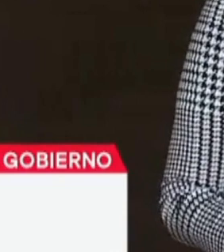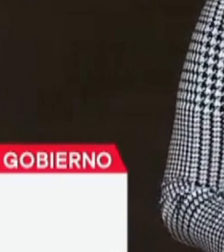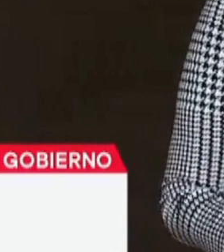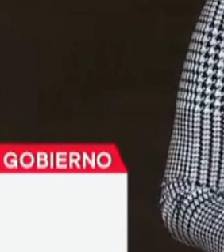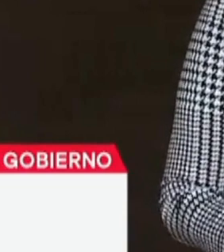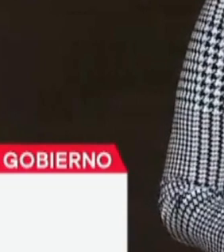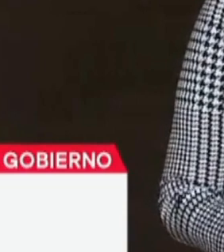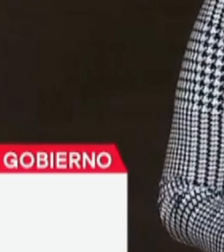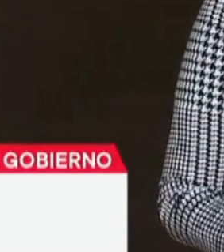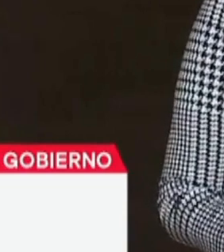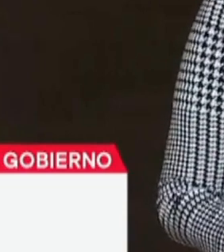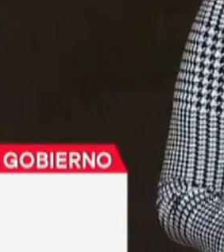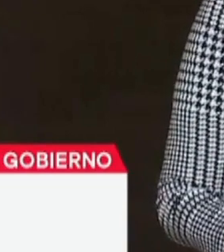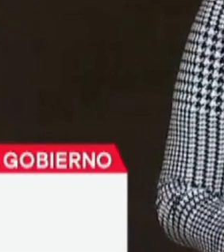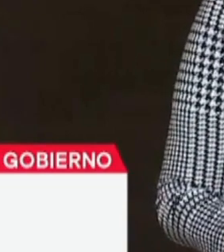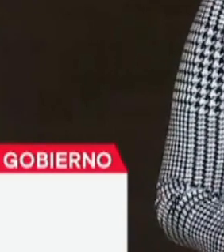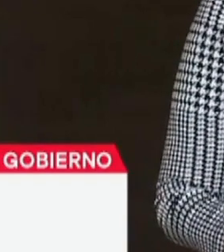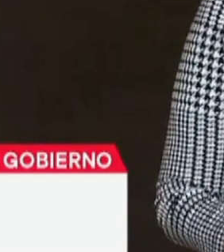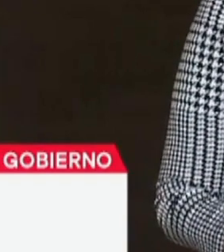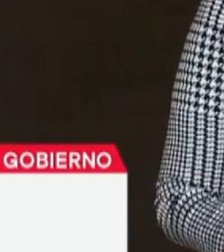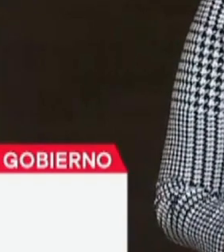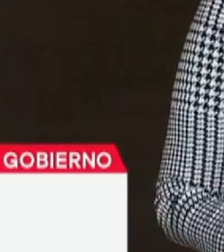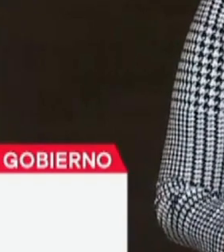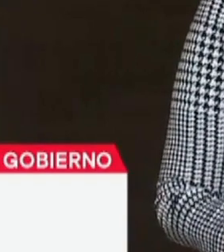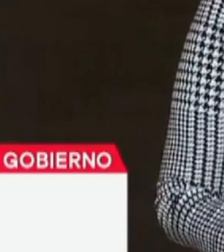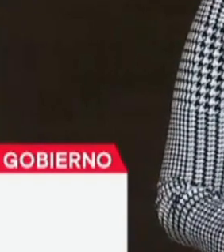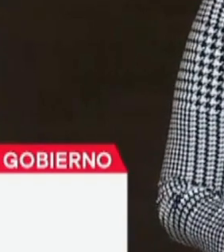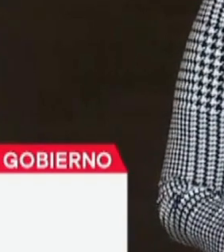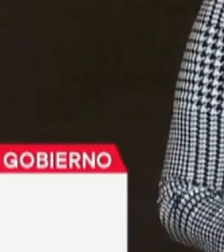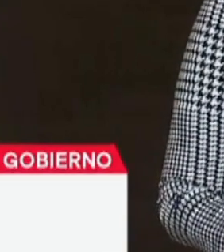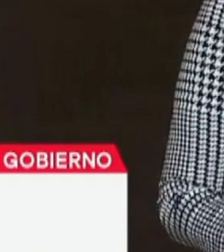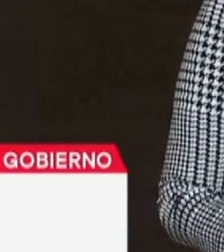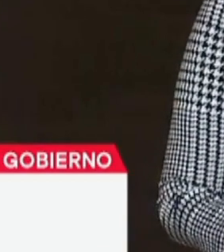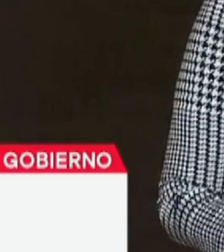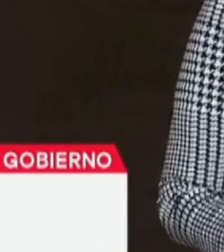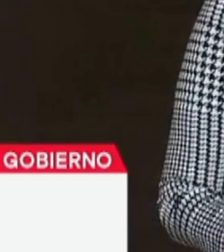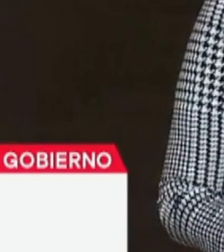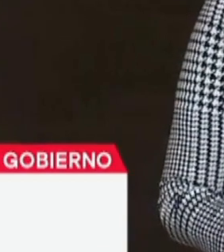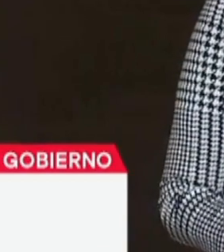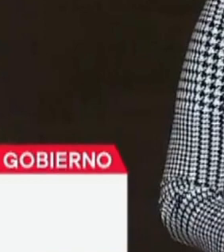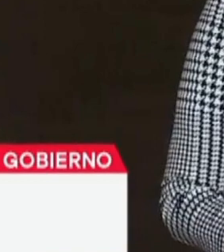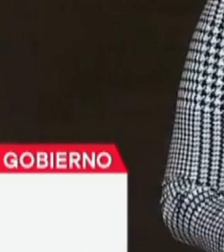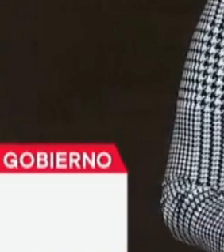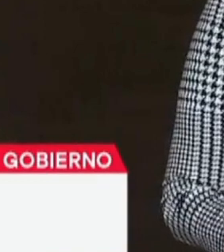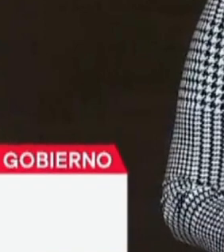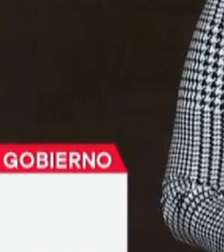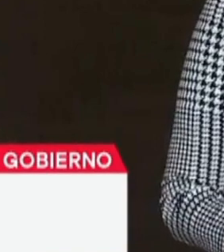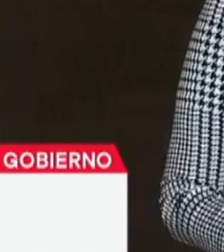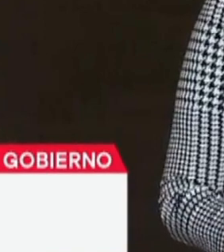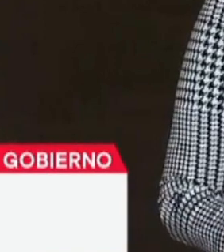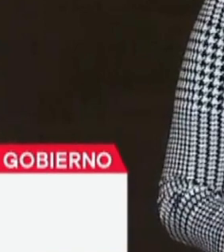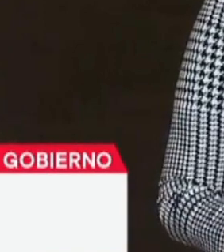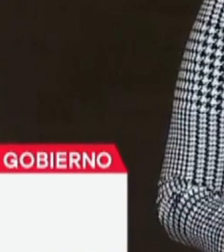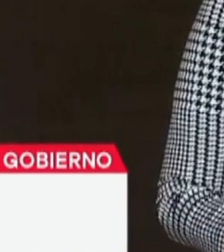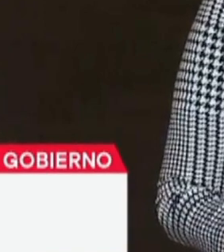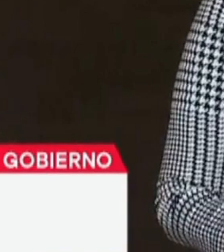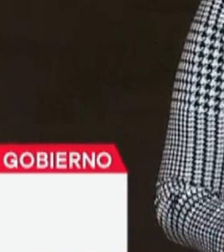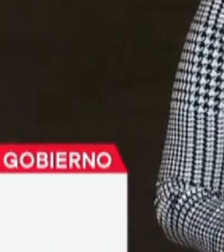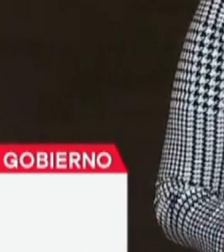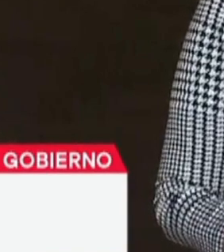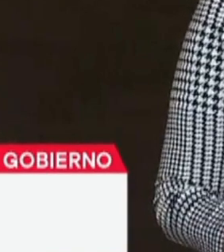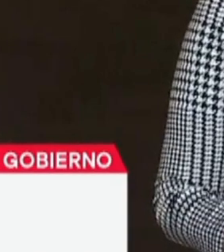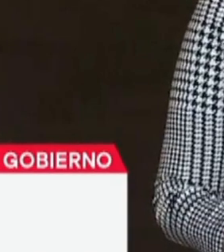está perjudicando a los pueblos que comprenden la Alianza del Pacífico, porque simplemente